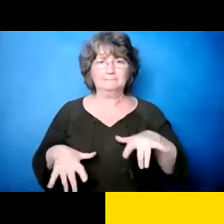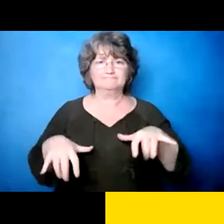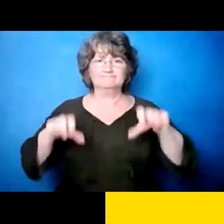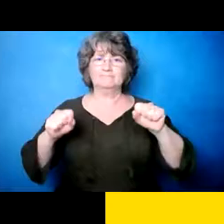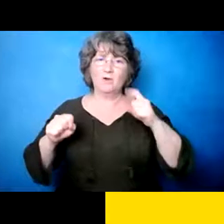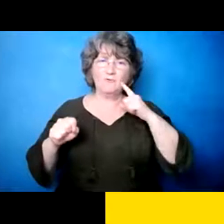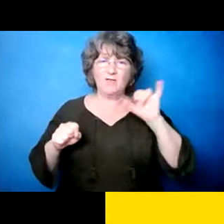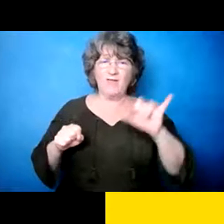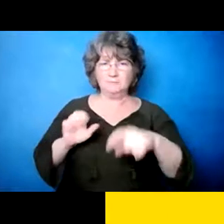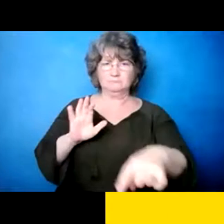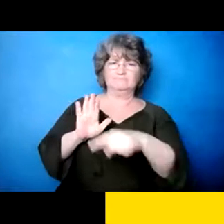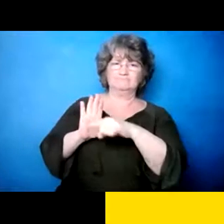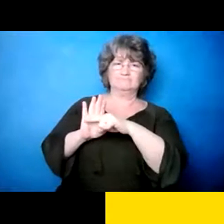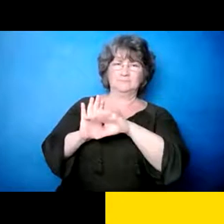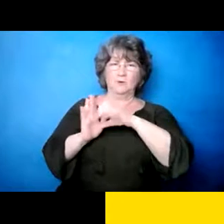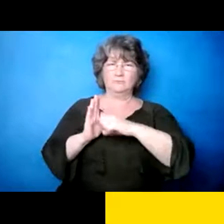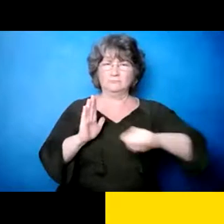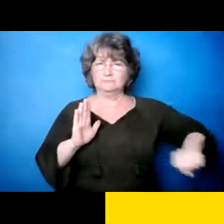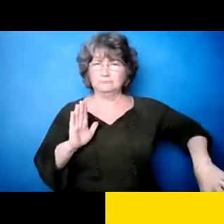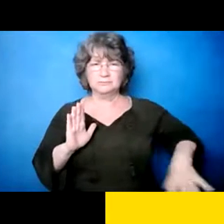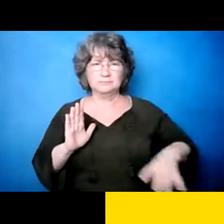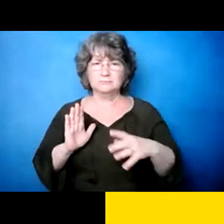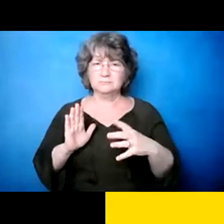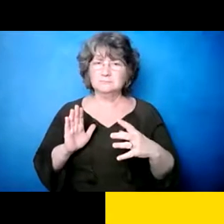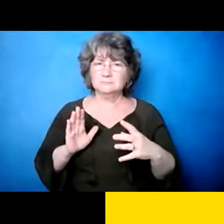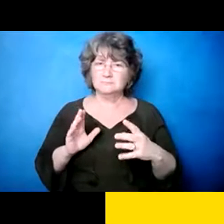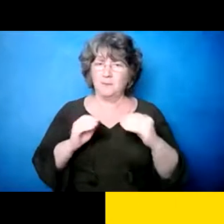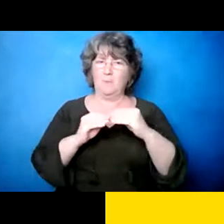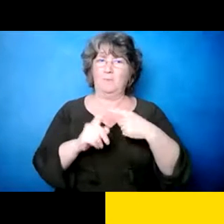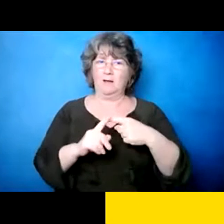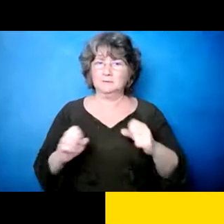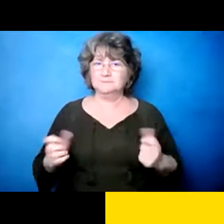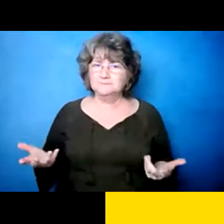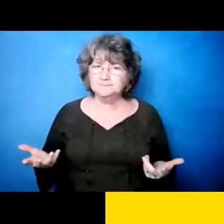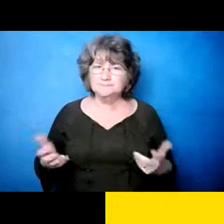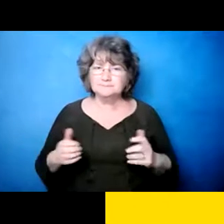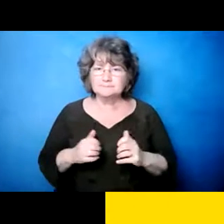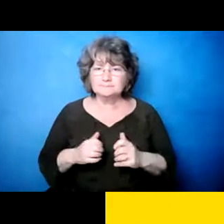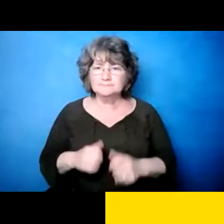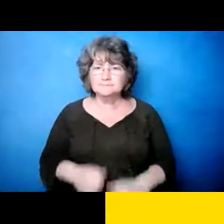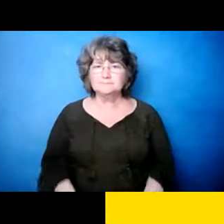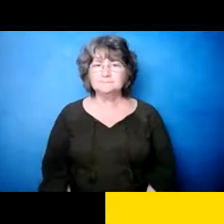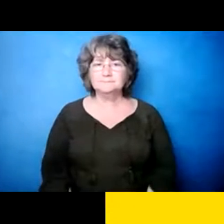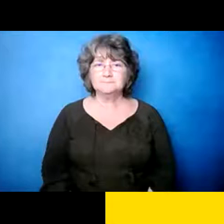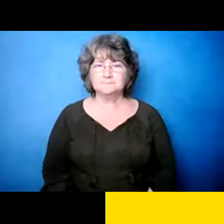y tratar de reducir ese estigma. De esa, de esa, de connotación negativa.